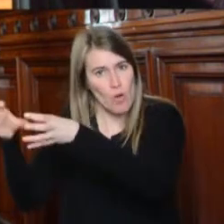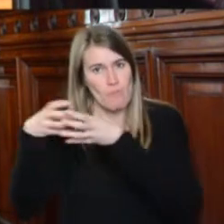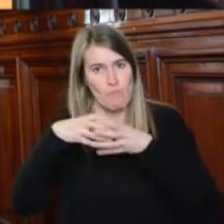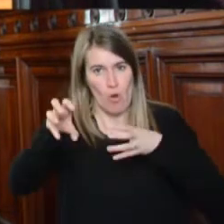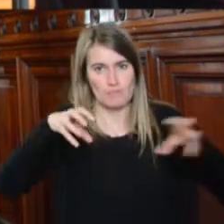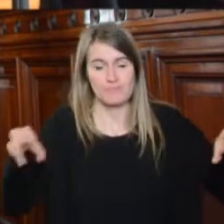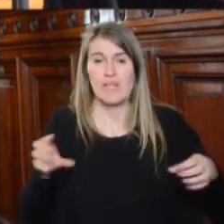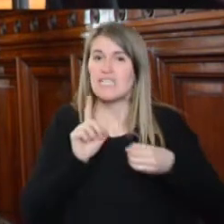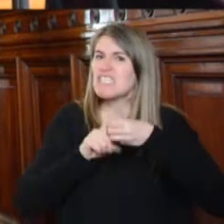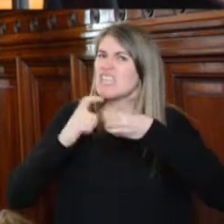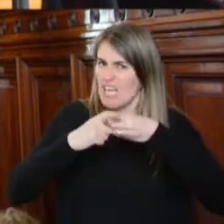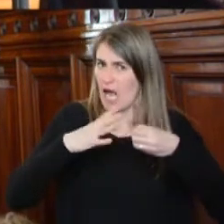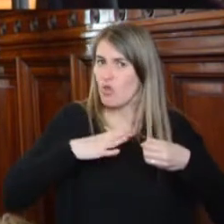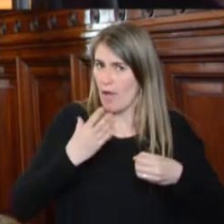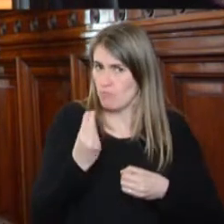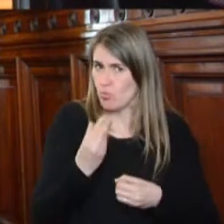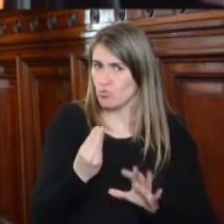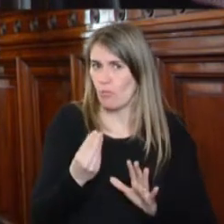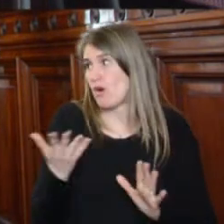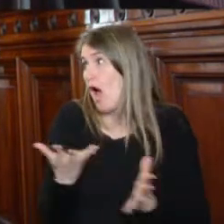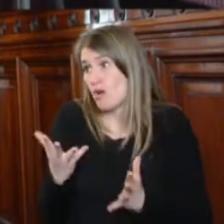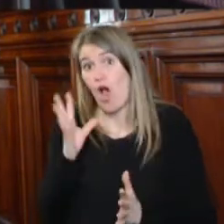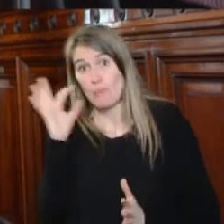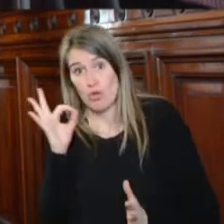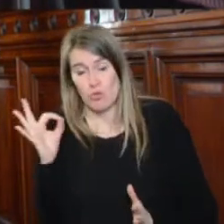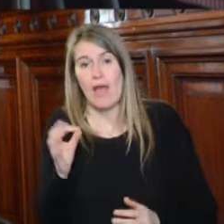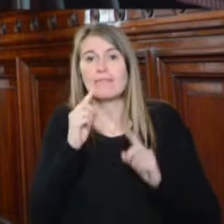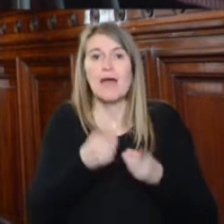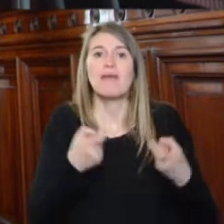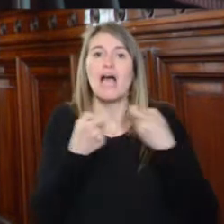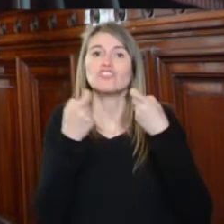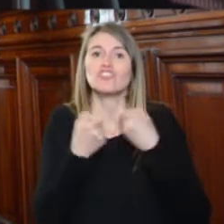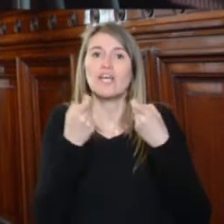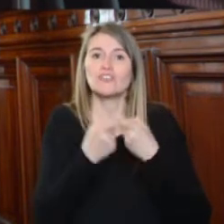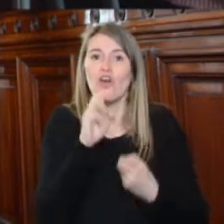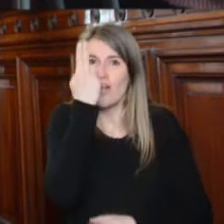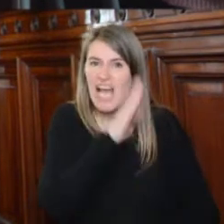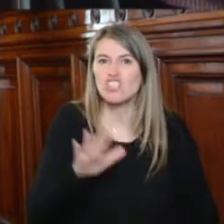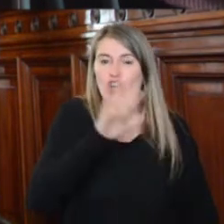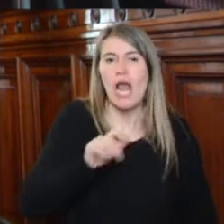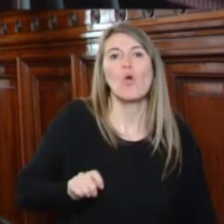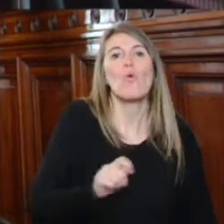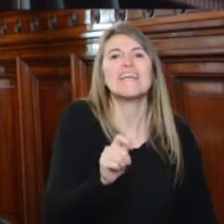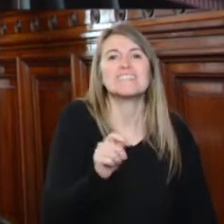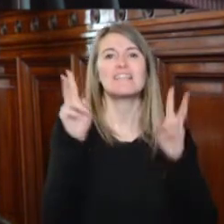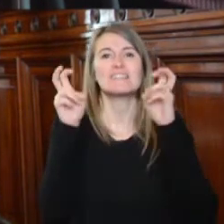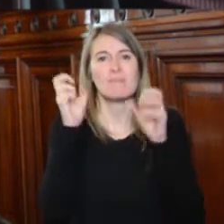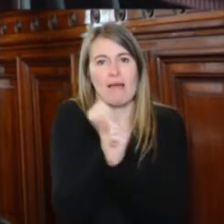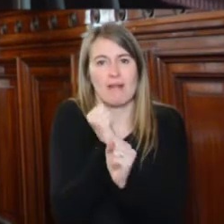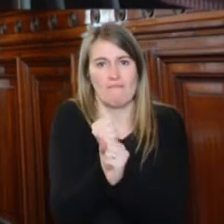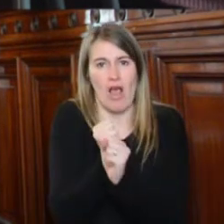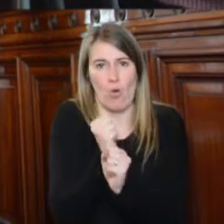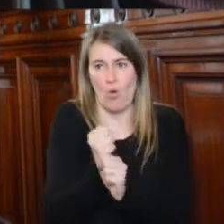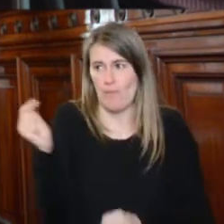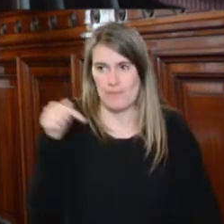tendrá oportunidad de escucharlos. También se encuentra presente la Asociación Nacional de Jueces y Juezas del Trabajo de la República Argentina, quienes